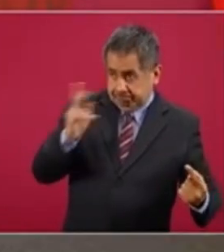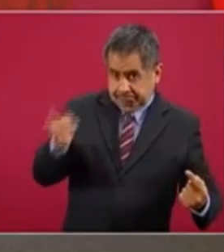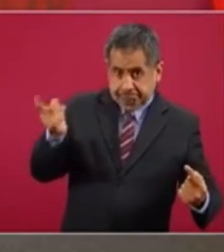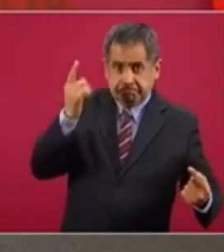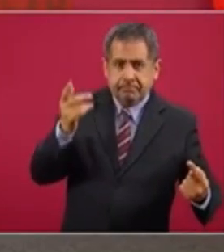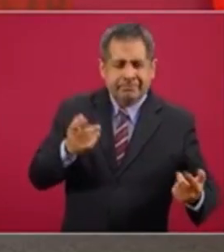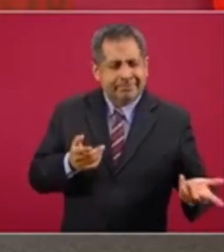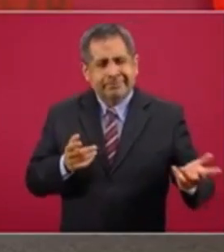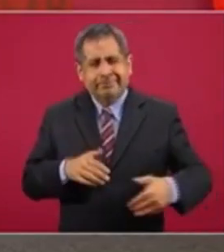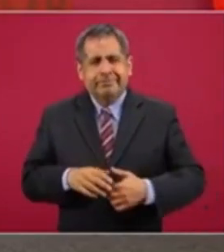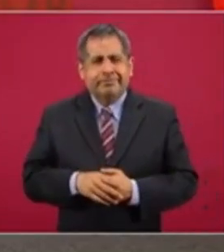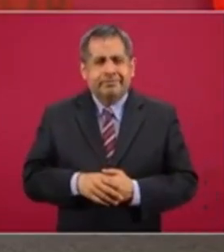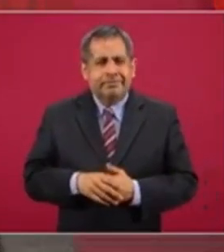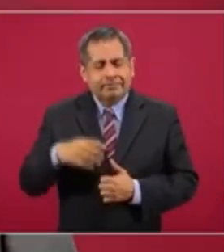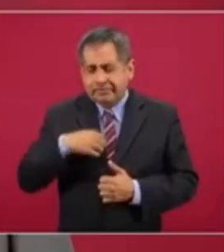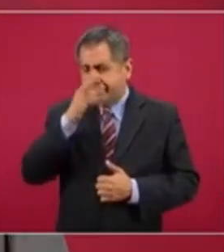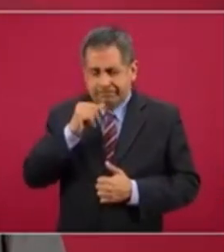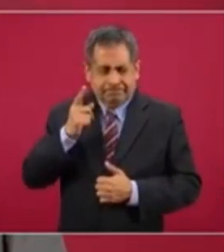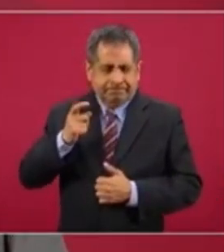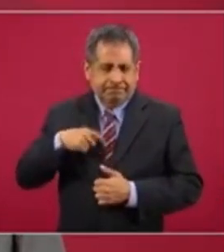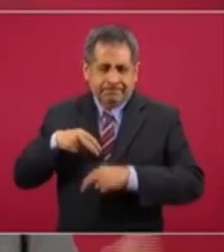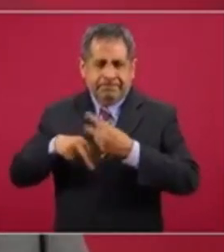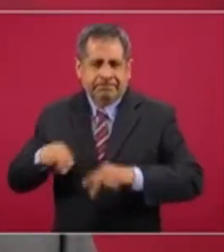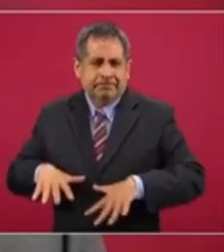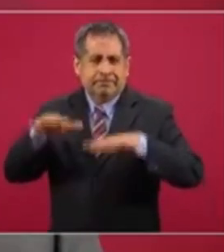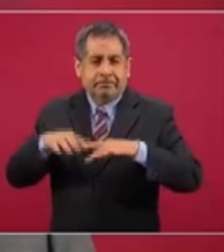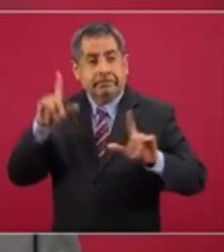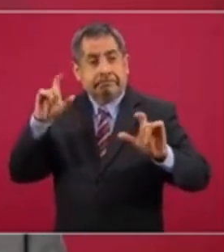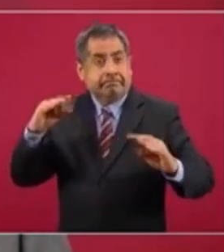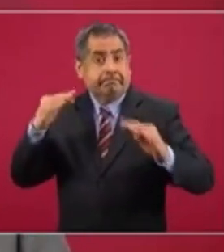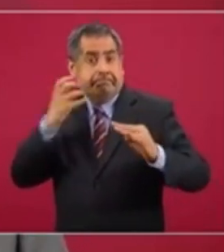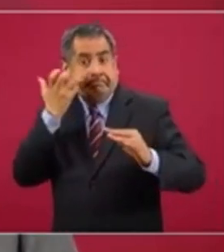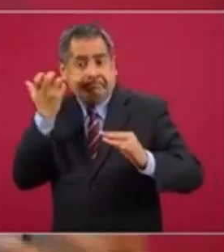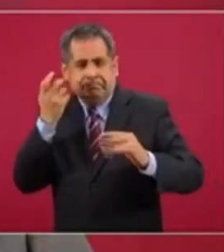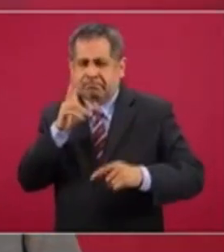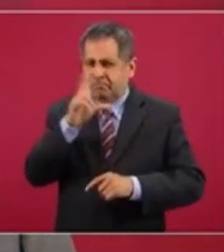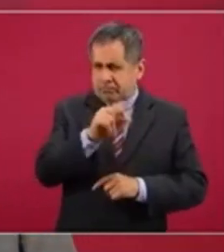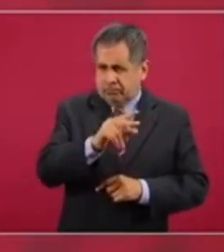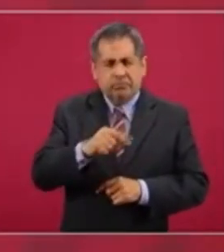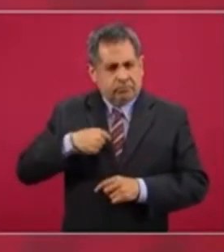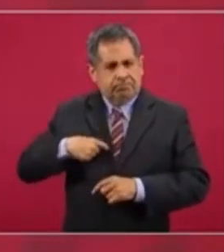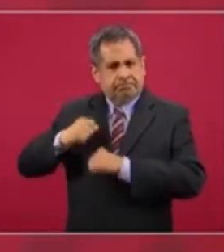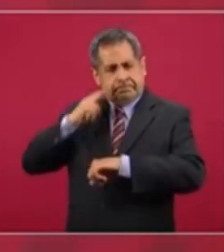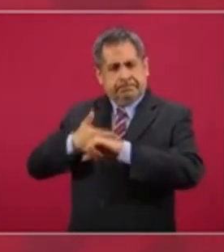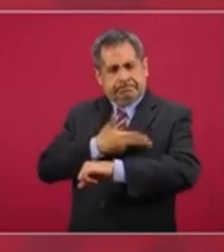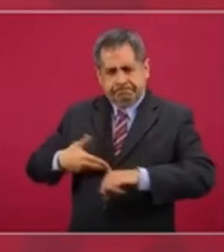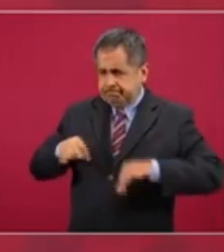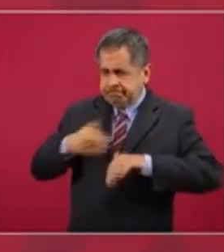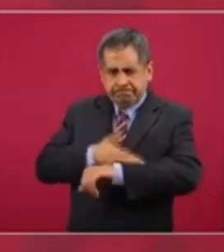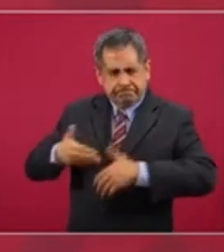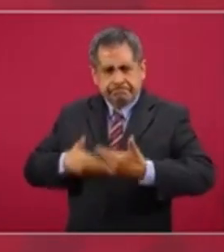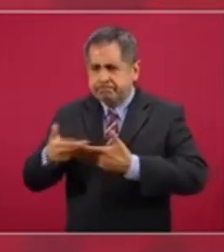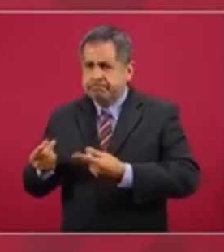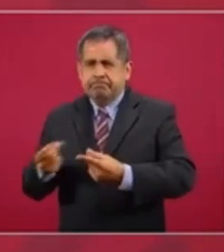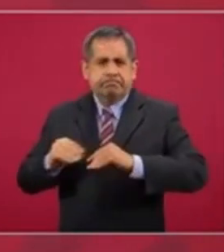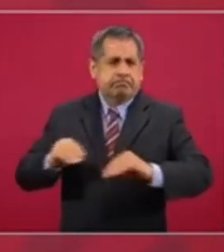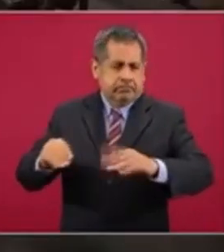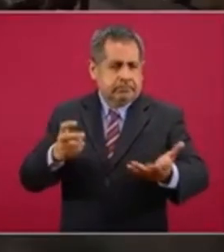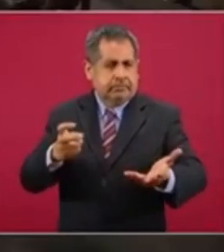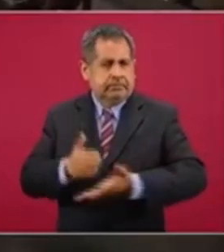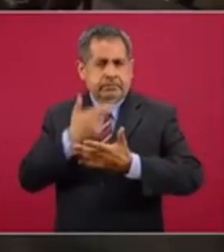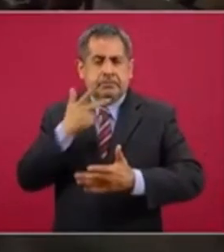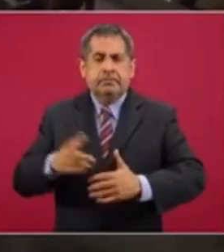mojese. Pues no me puedo mojar, porque nada más por la foto. No, estoy haciendo lo que corresponde. Que eso ayuda más.